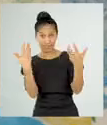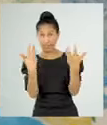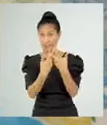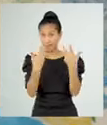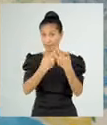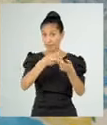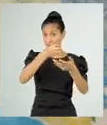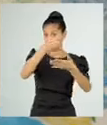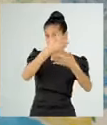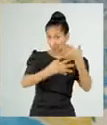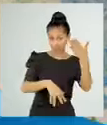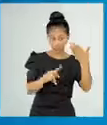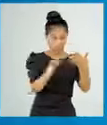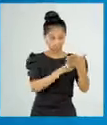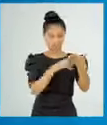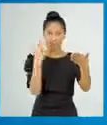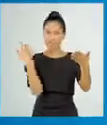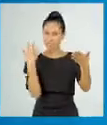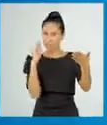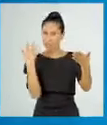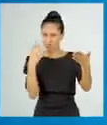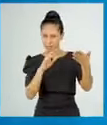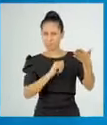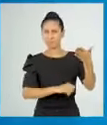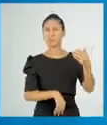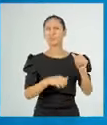texto que se ha leído.